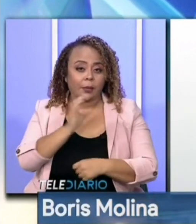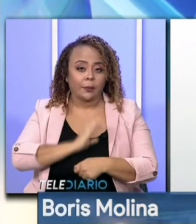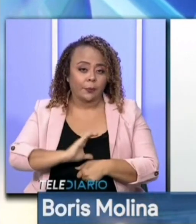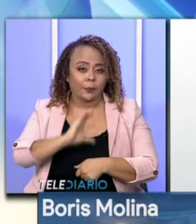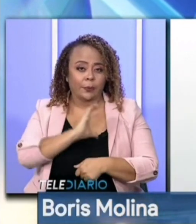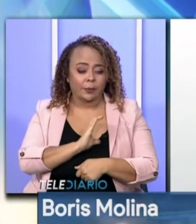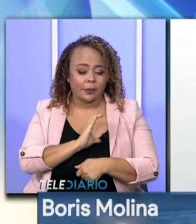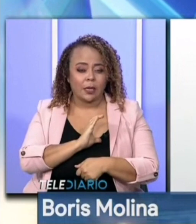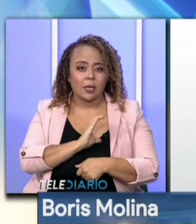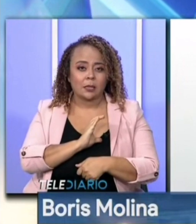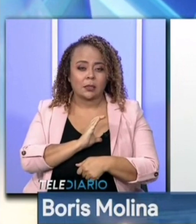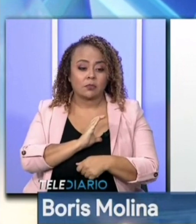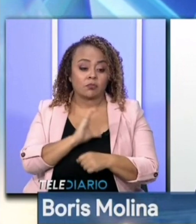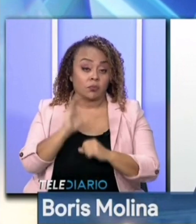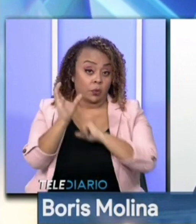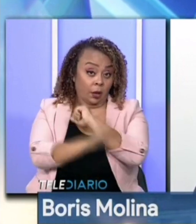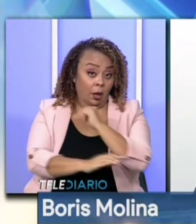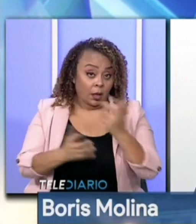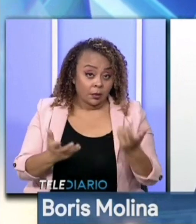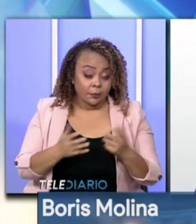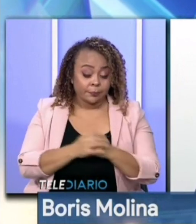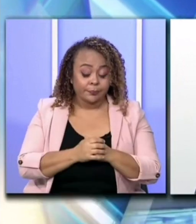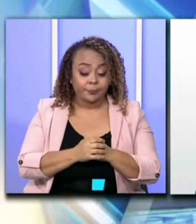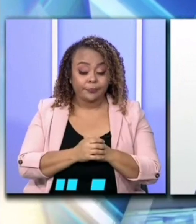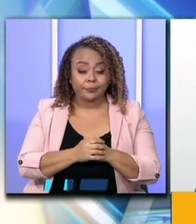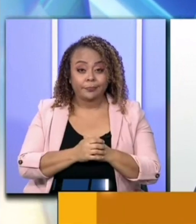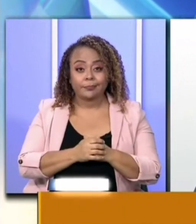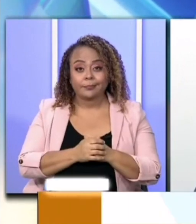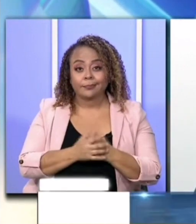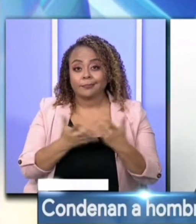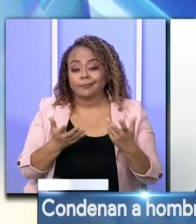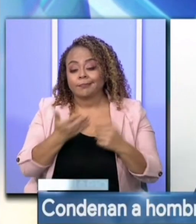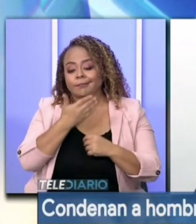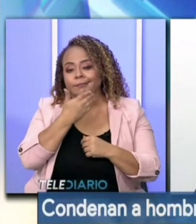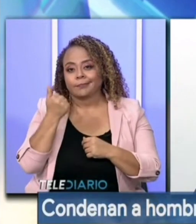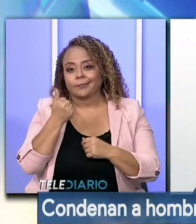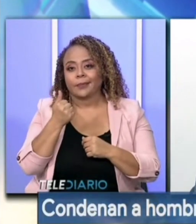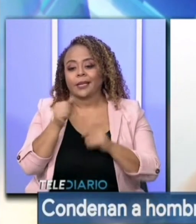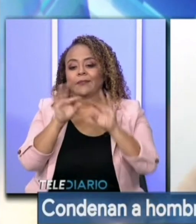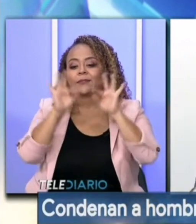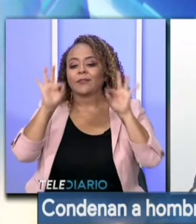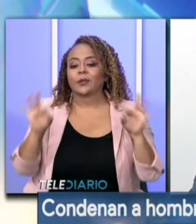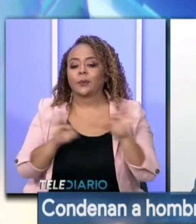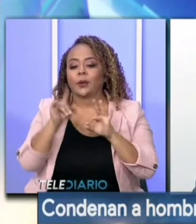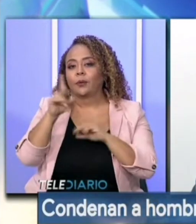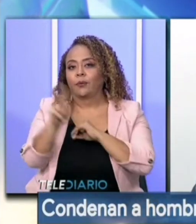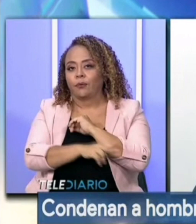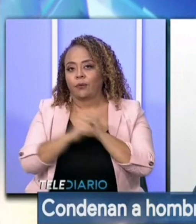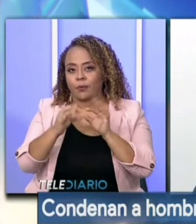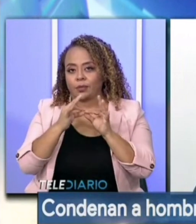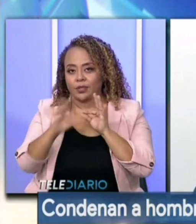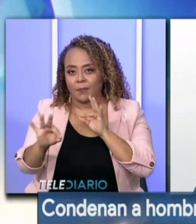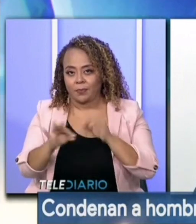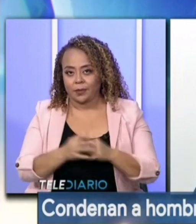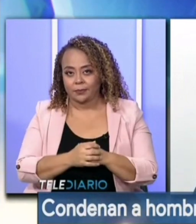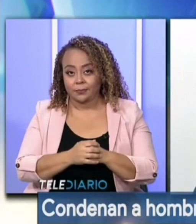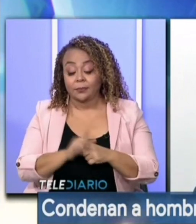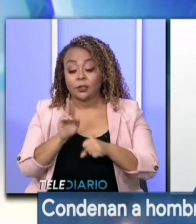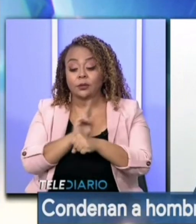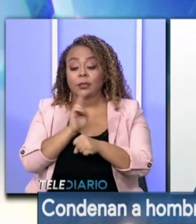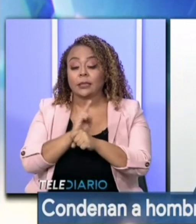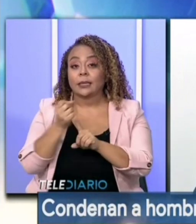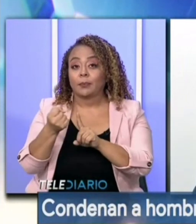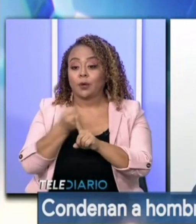conductas que fueron finalmente condenadas, se optó por lo que fue la figura de un robo simple en el cual se